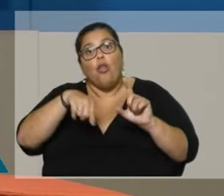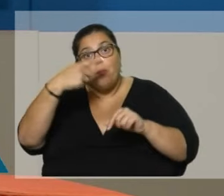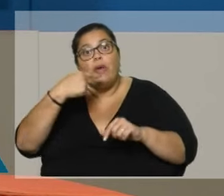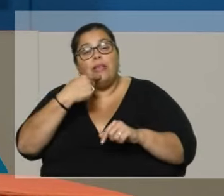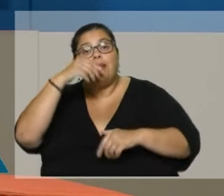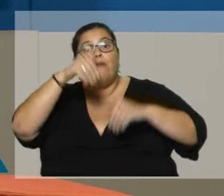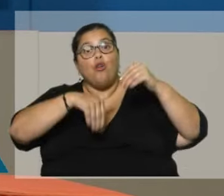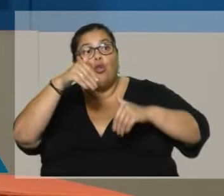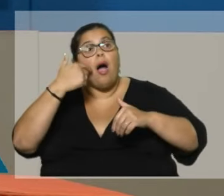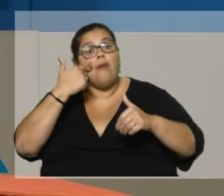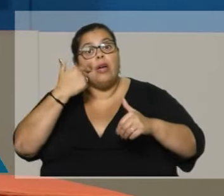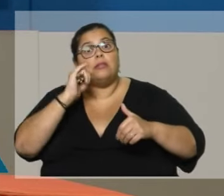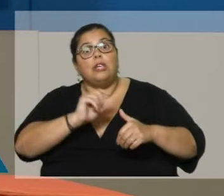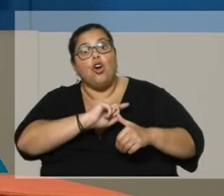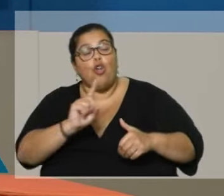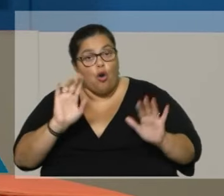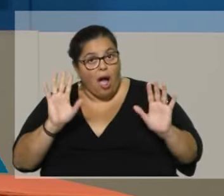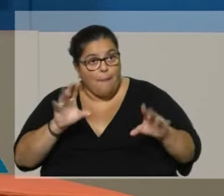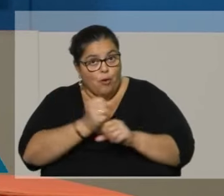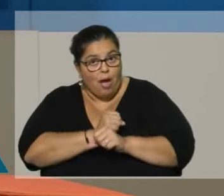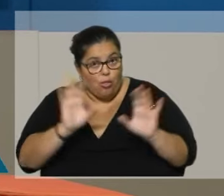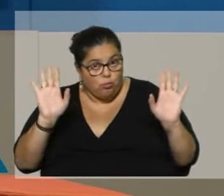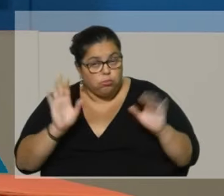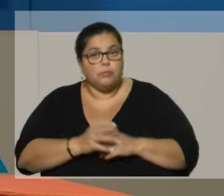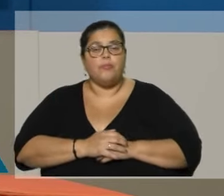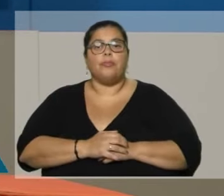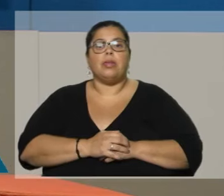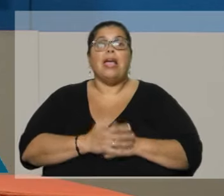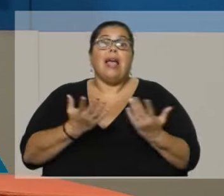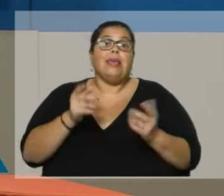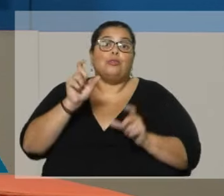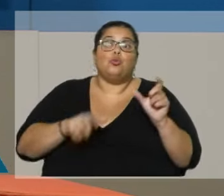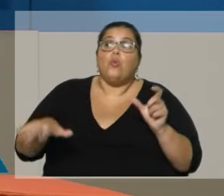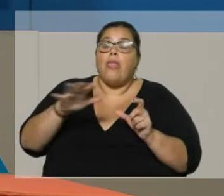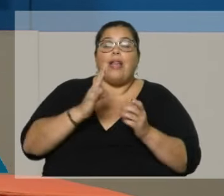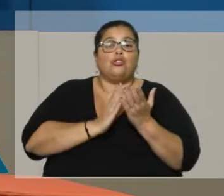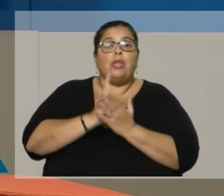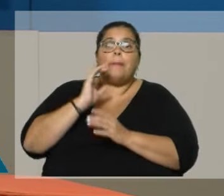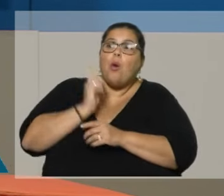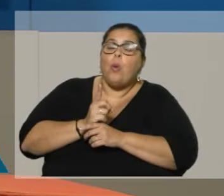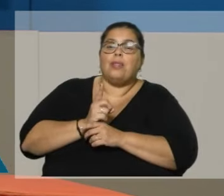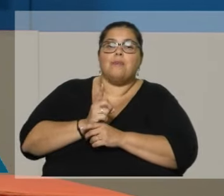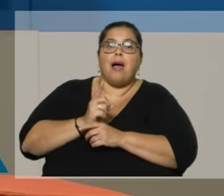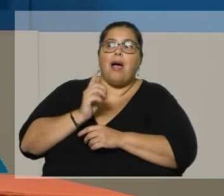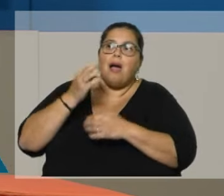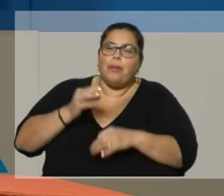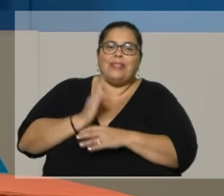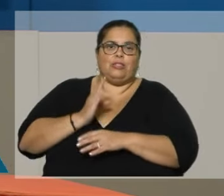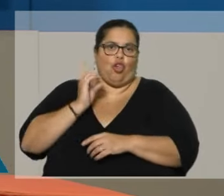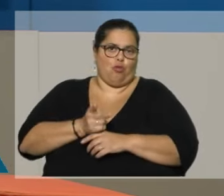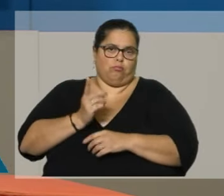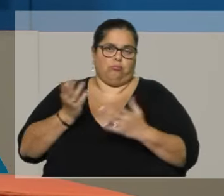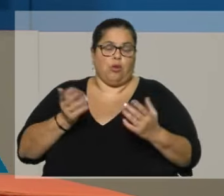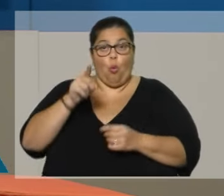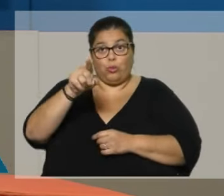se someterá a referéndum, como cualquier ley de la República, y el ciudadano tendrá la última palabra al respecto. ¿Cómo eligieron los candidatos